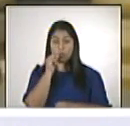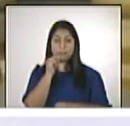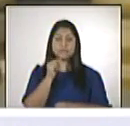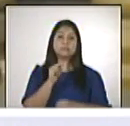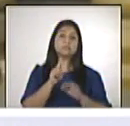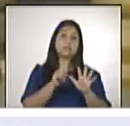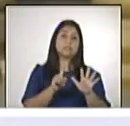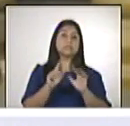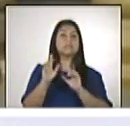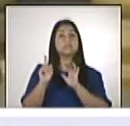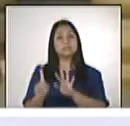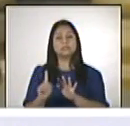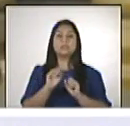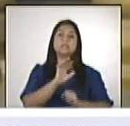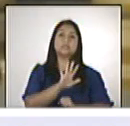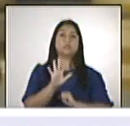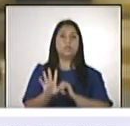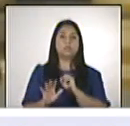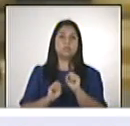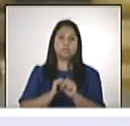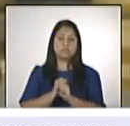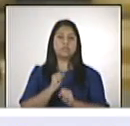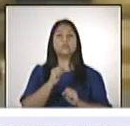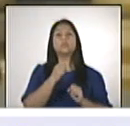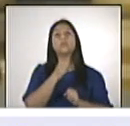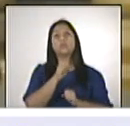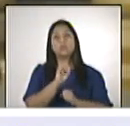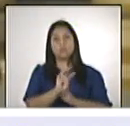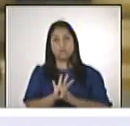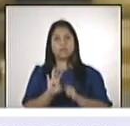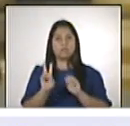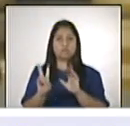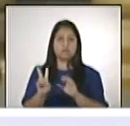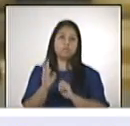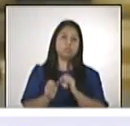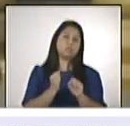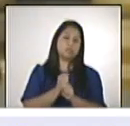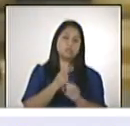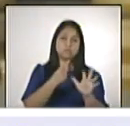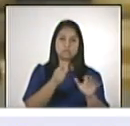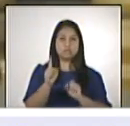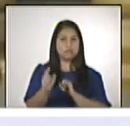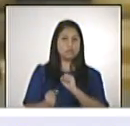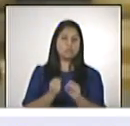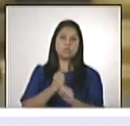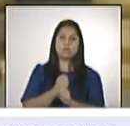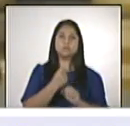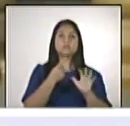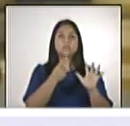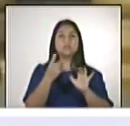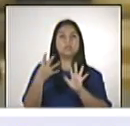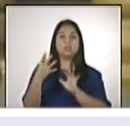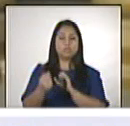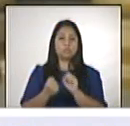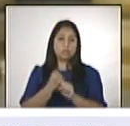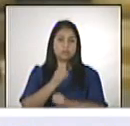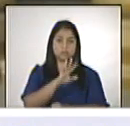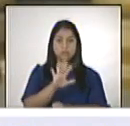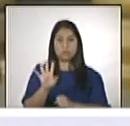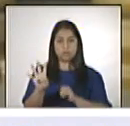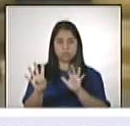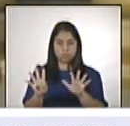66, 55, 58, 42, 61, 69, 59,